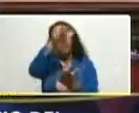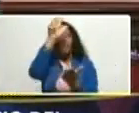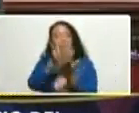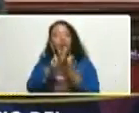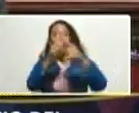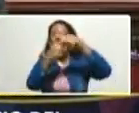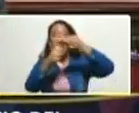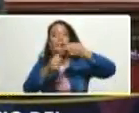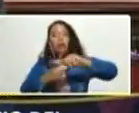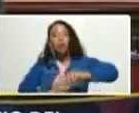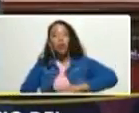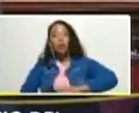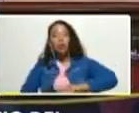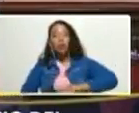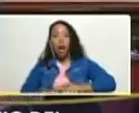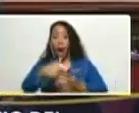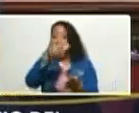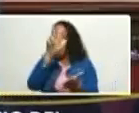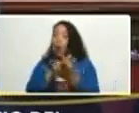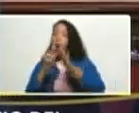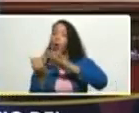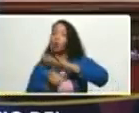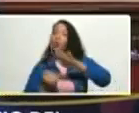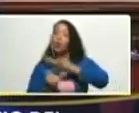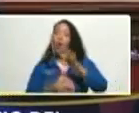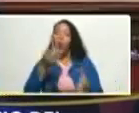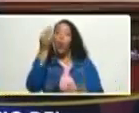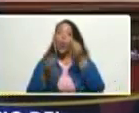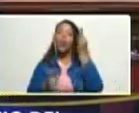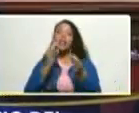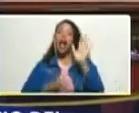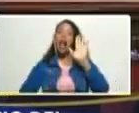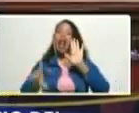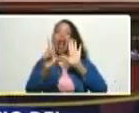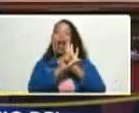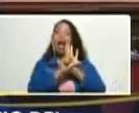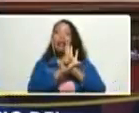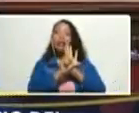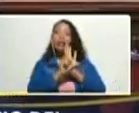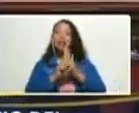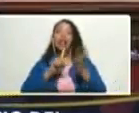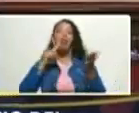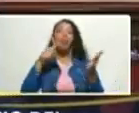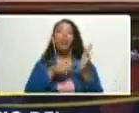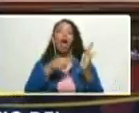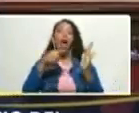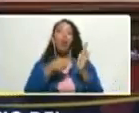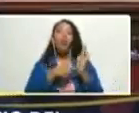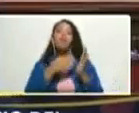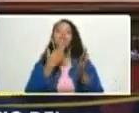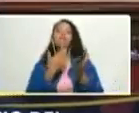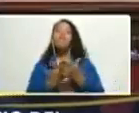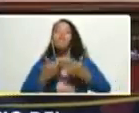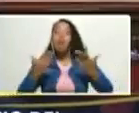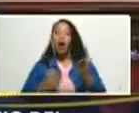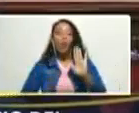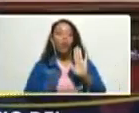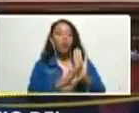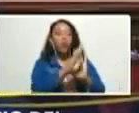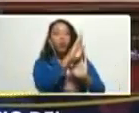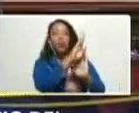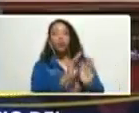presupuesto y aprueba los instrumentos jurídicos como la ley de endeudamiento que permite al desarrollo